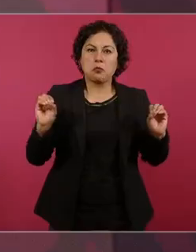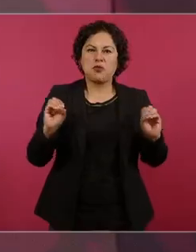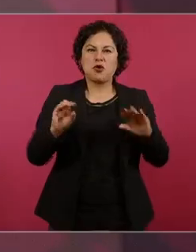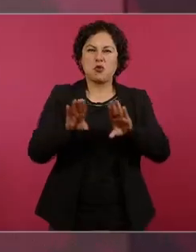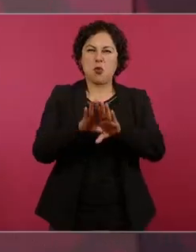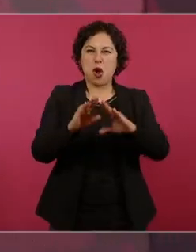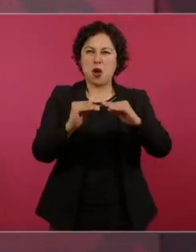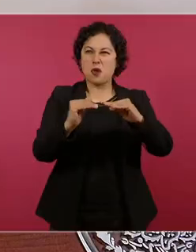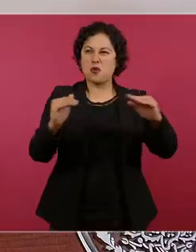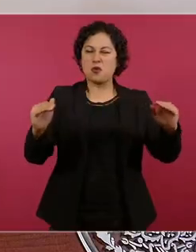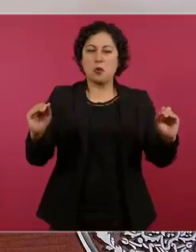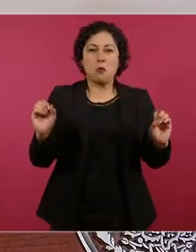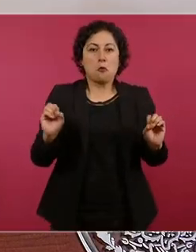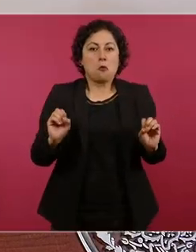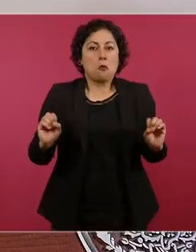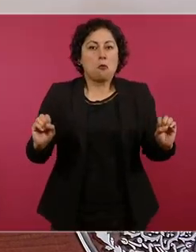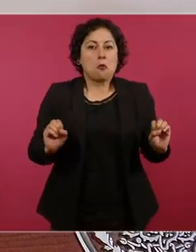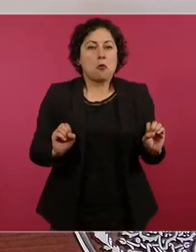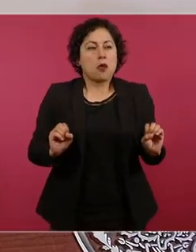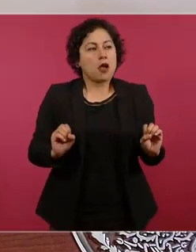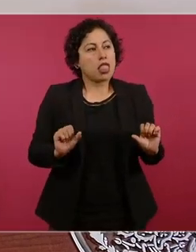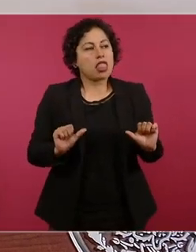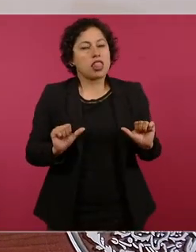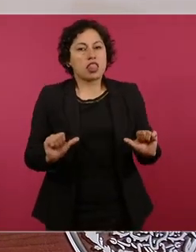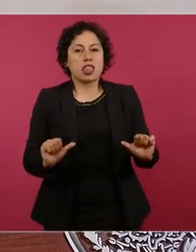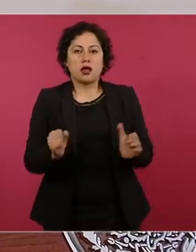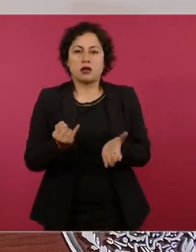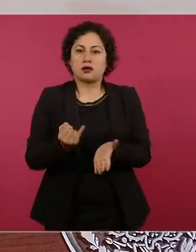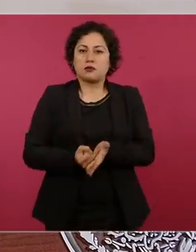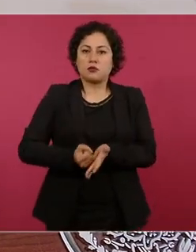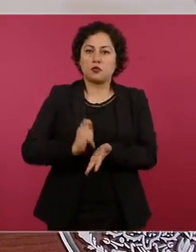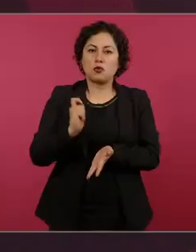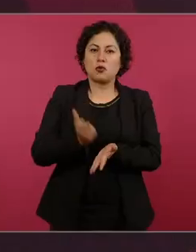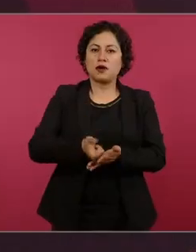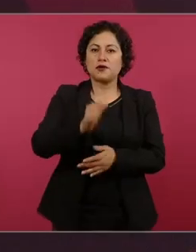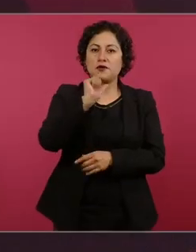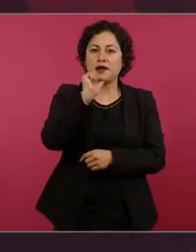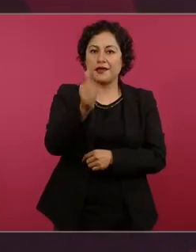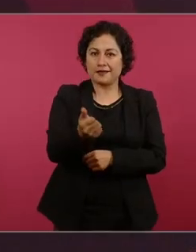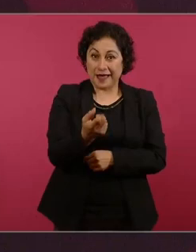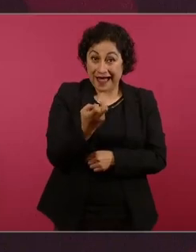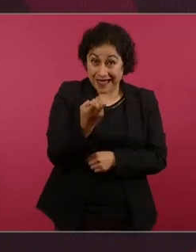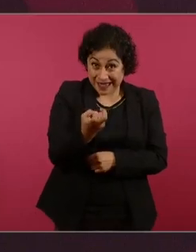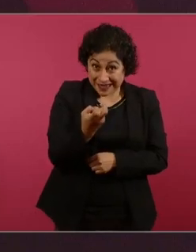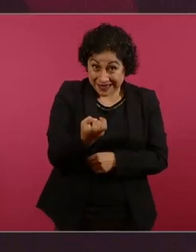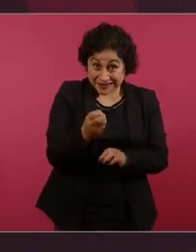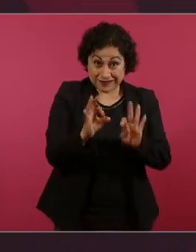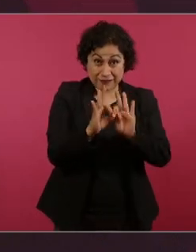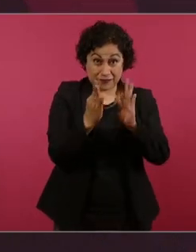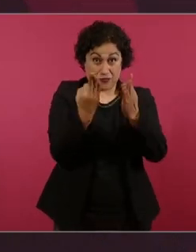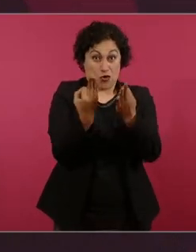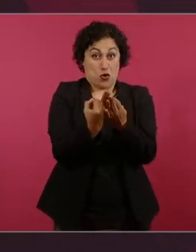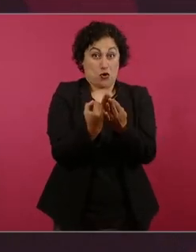pagan impuestos ese sistema se mantuvo durante